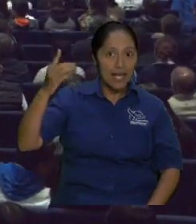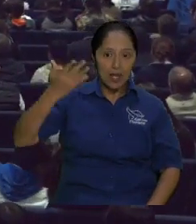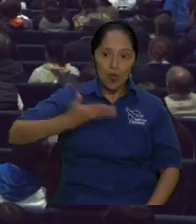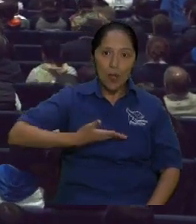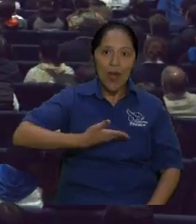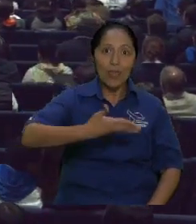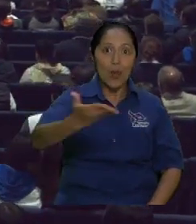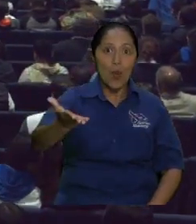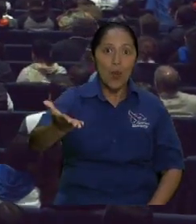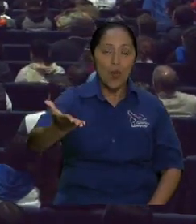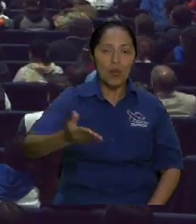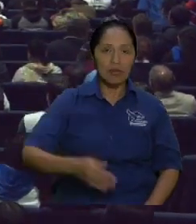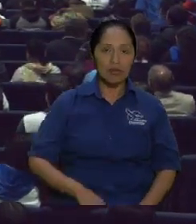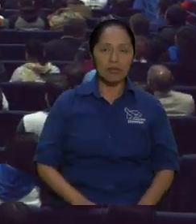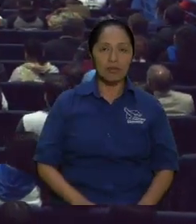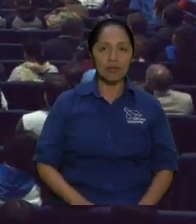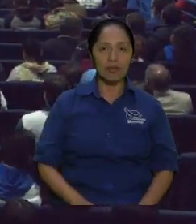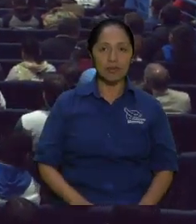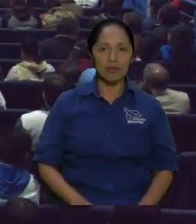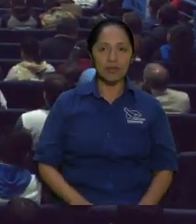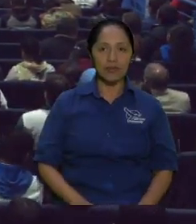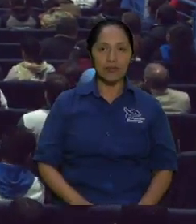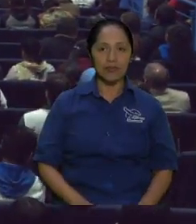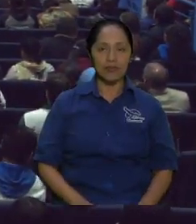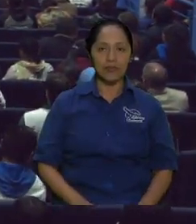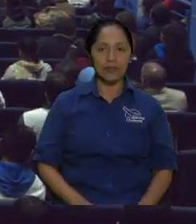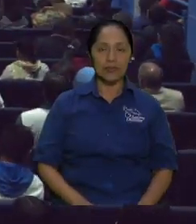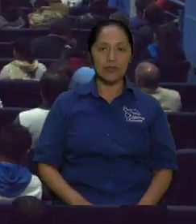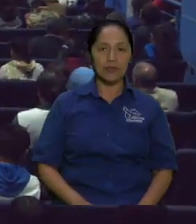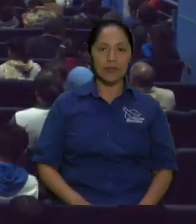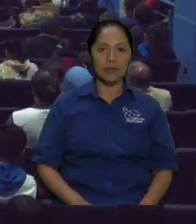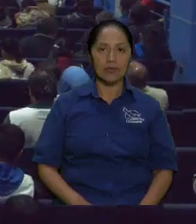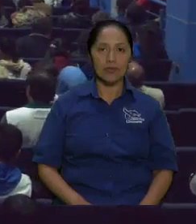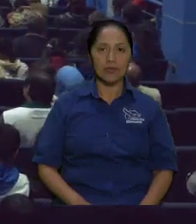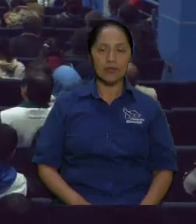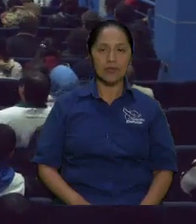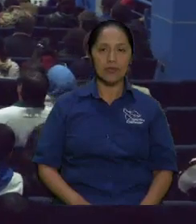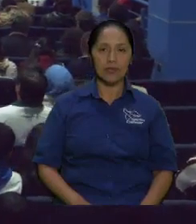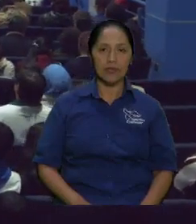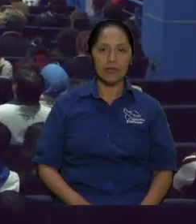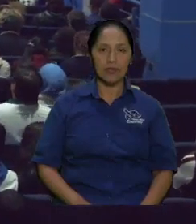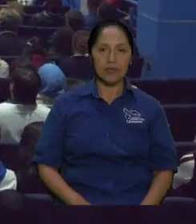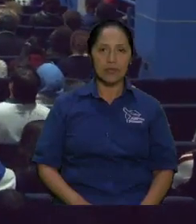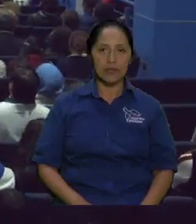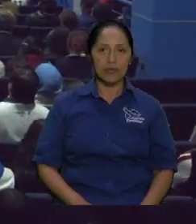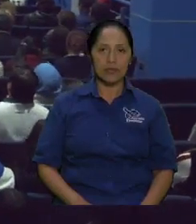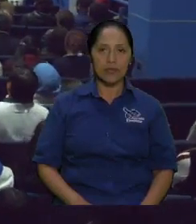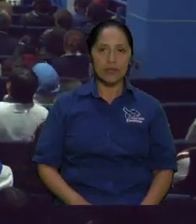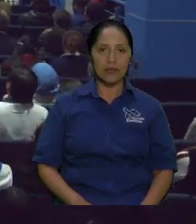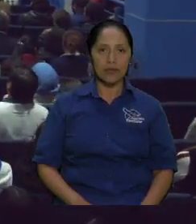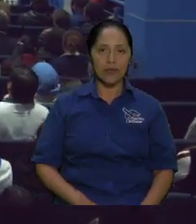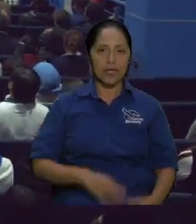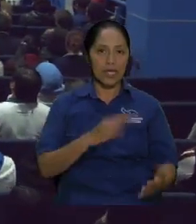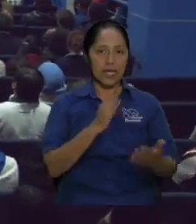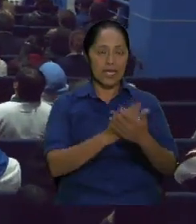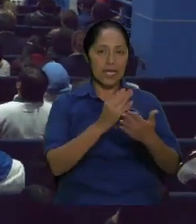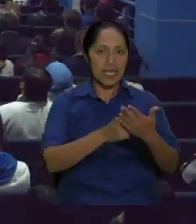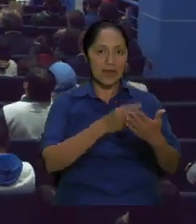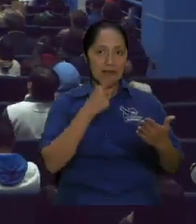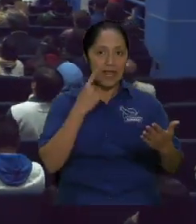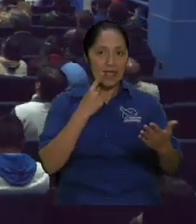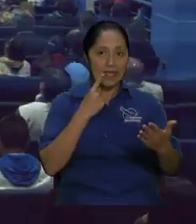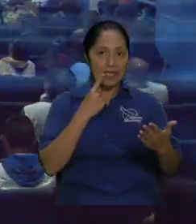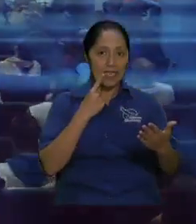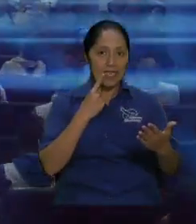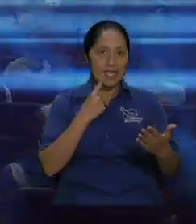pero me falta también faltan diez minutitos espéreme un ratito del mandamiento de sus labios no me he